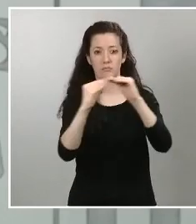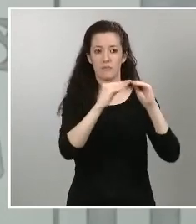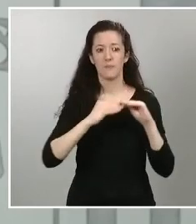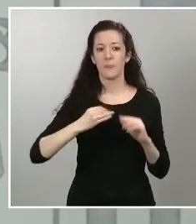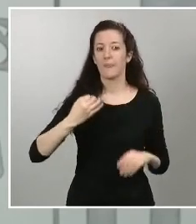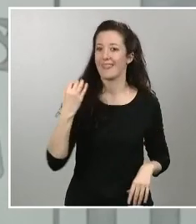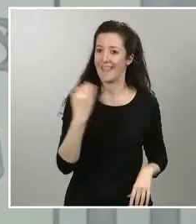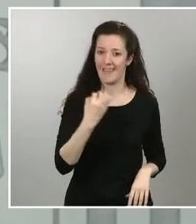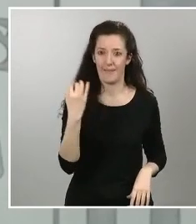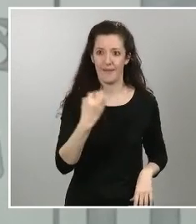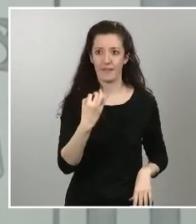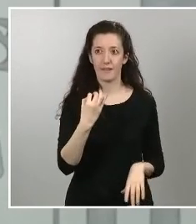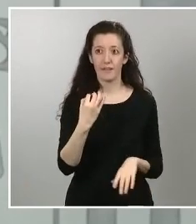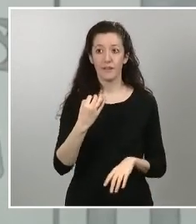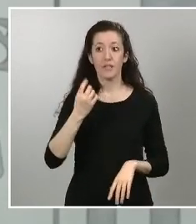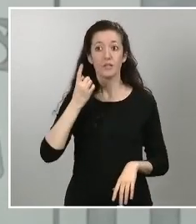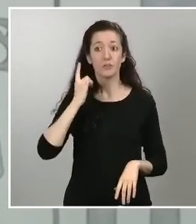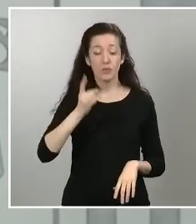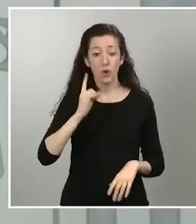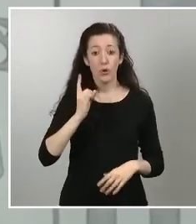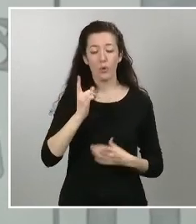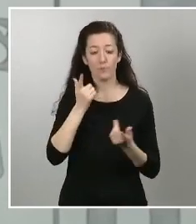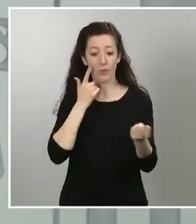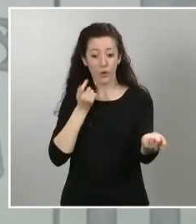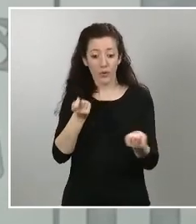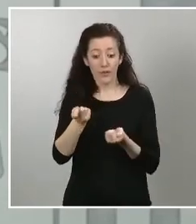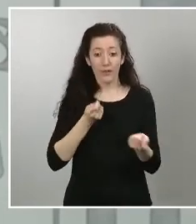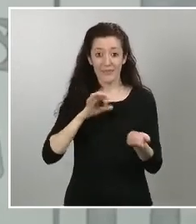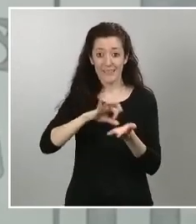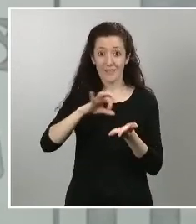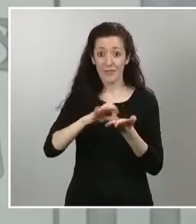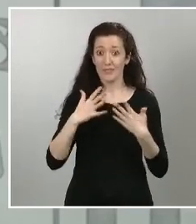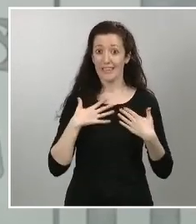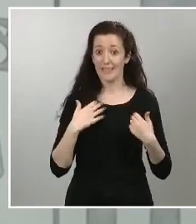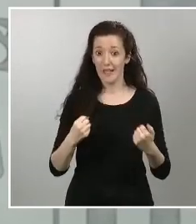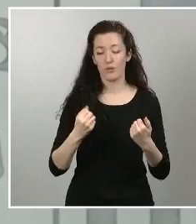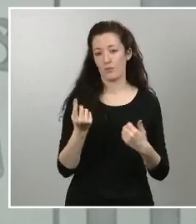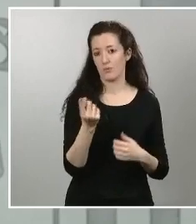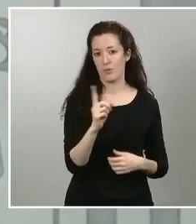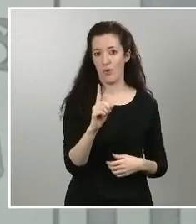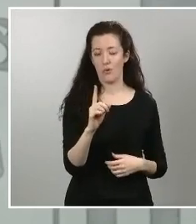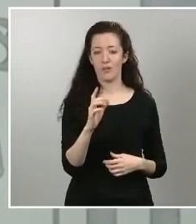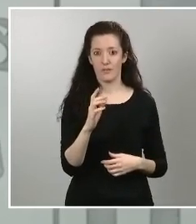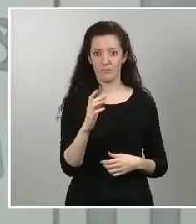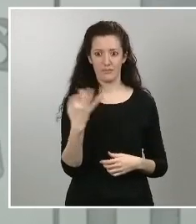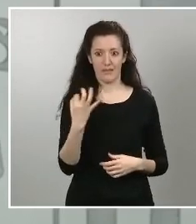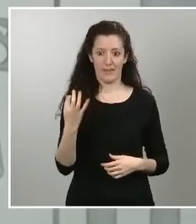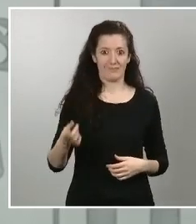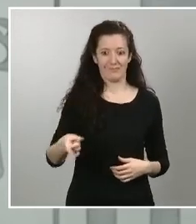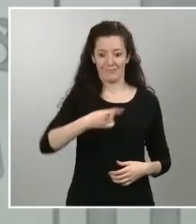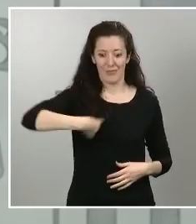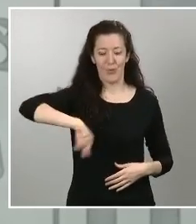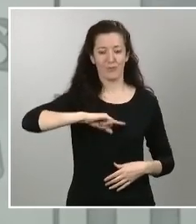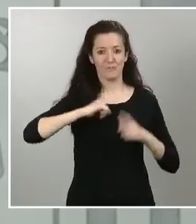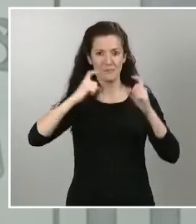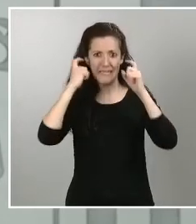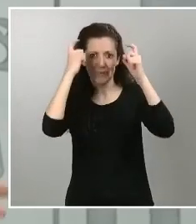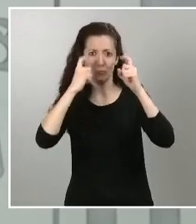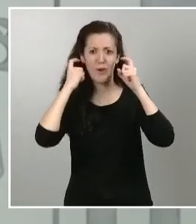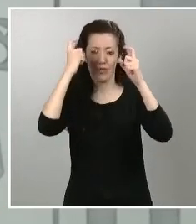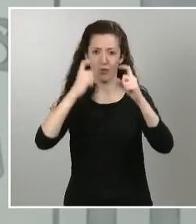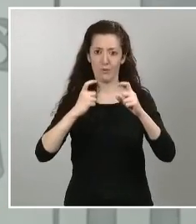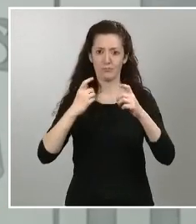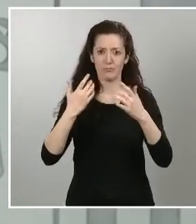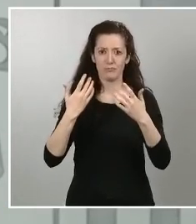de coordinación de servicios sanitarios de manera que entre todos unamos esfuerzo para poder conseguir el material que es escaso